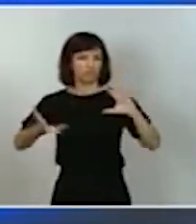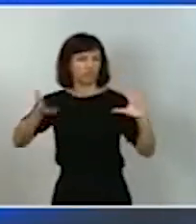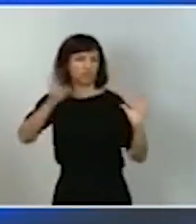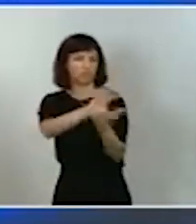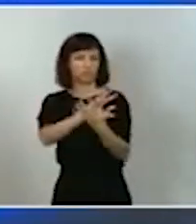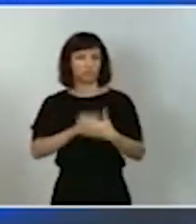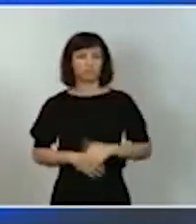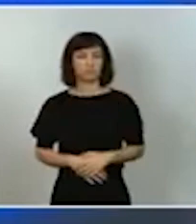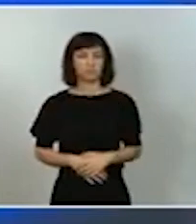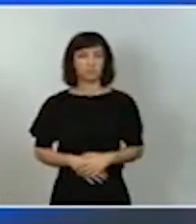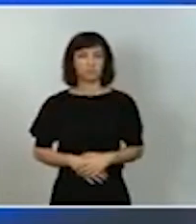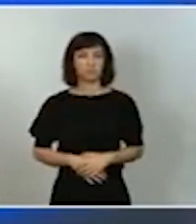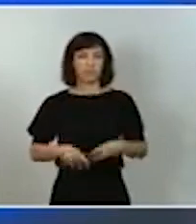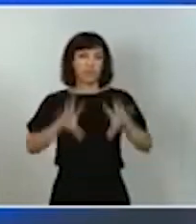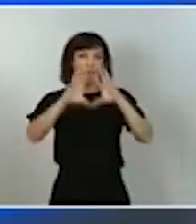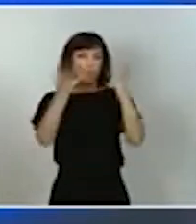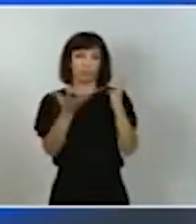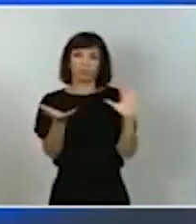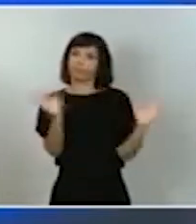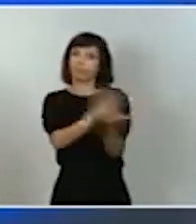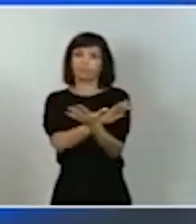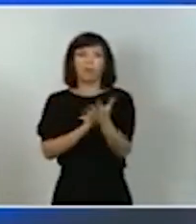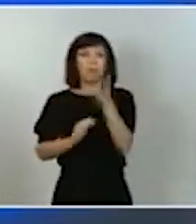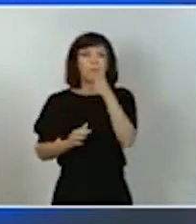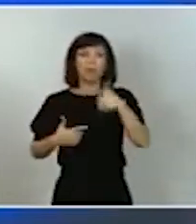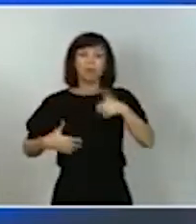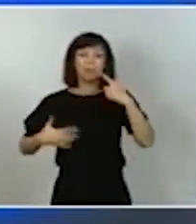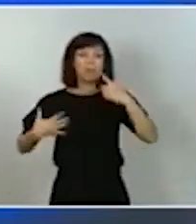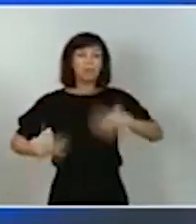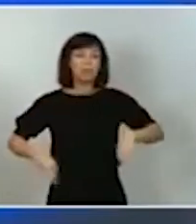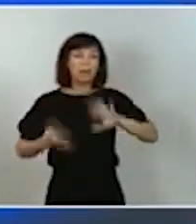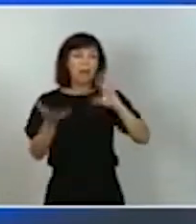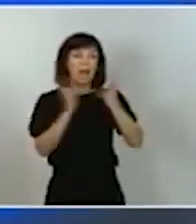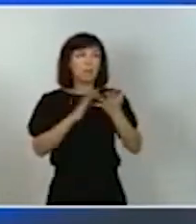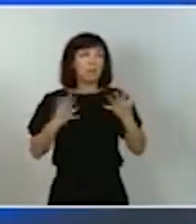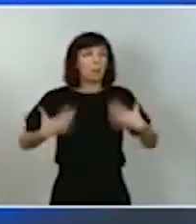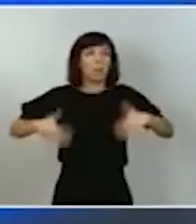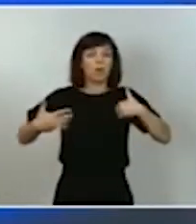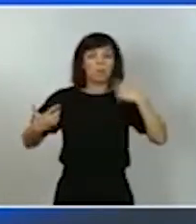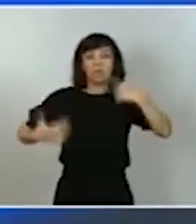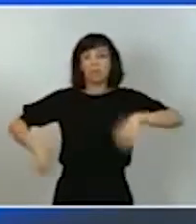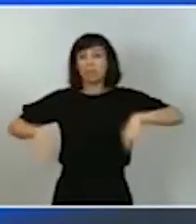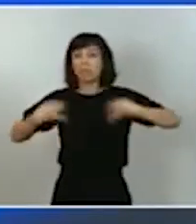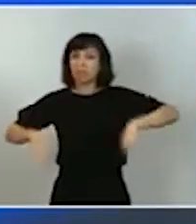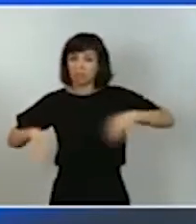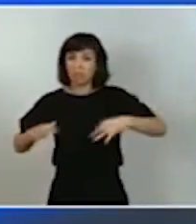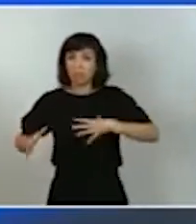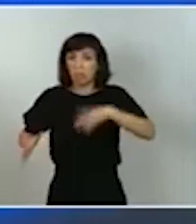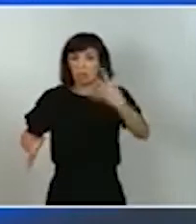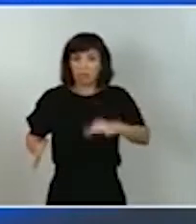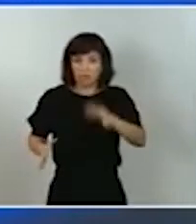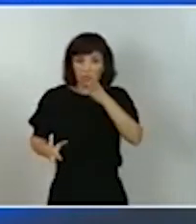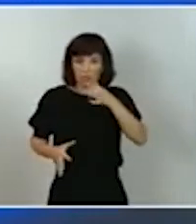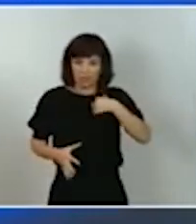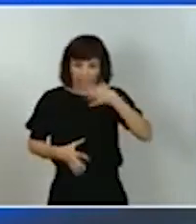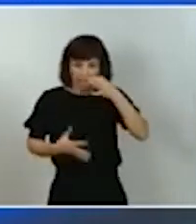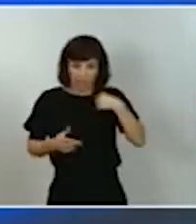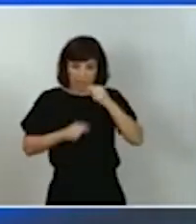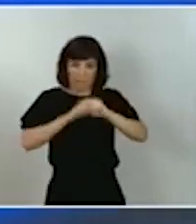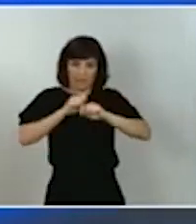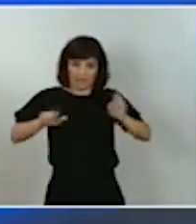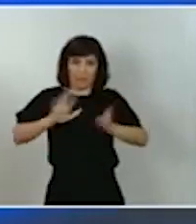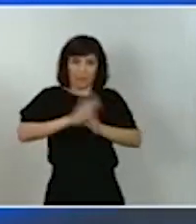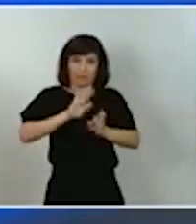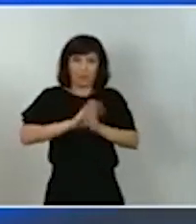cambiado. Hoy quizá no seamos conscientes de la envergadura del cambio que estamos ahora mismo atravesando porque estamos todavía en plena pandemia, pero el mundo ha